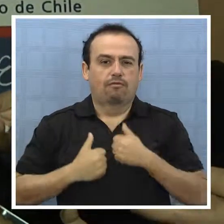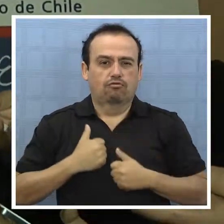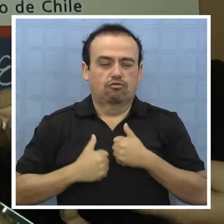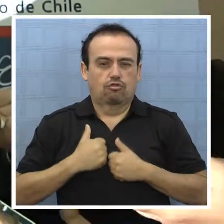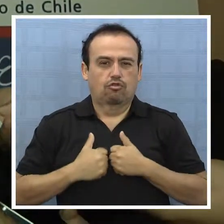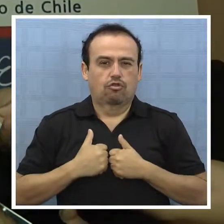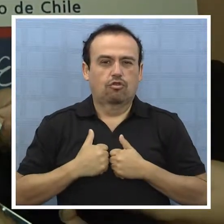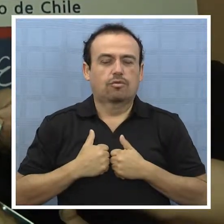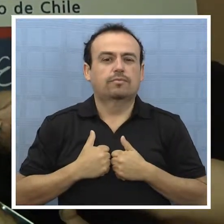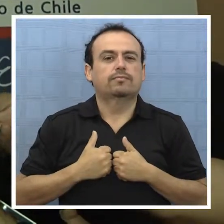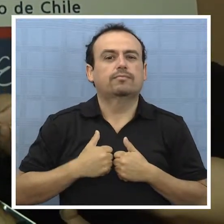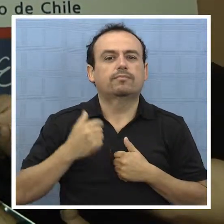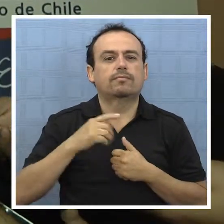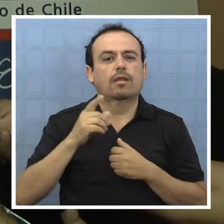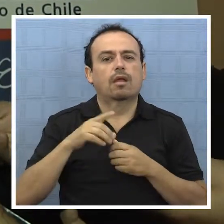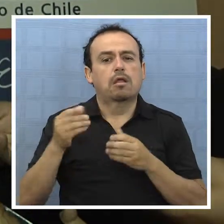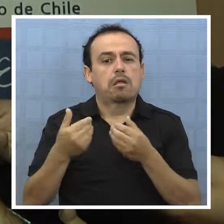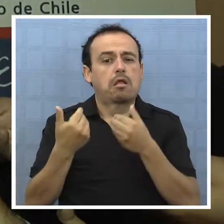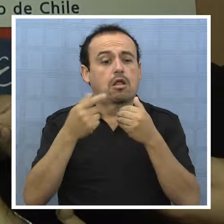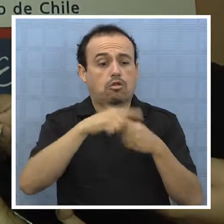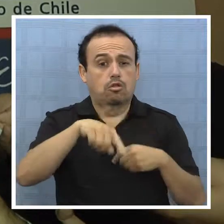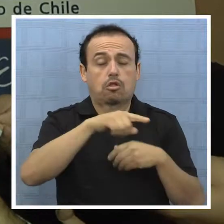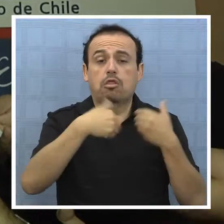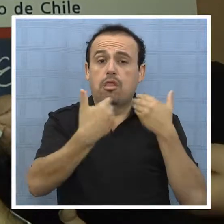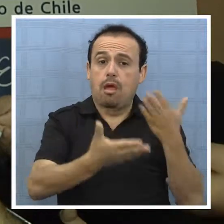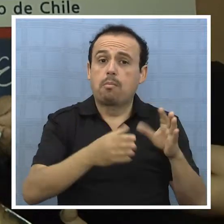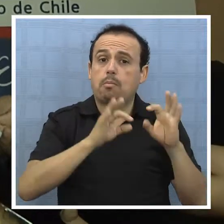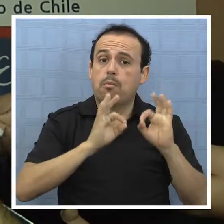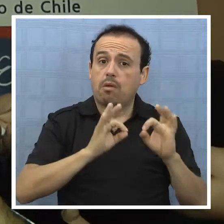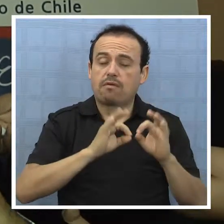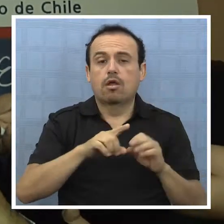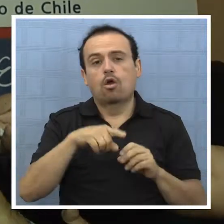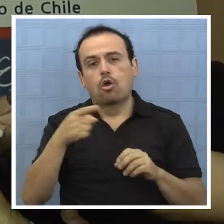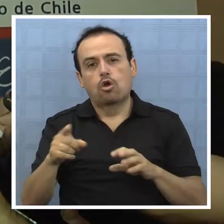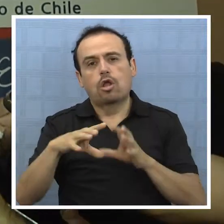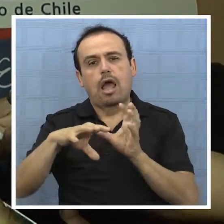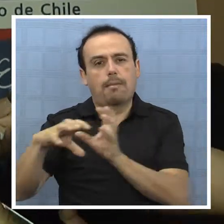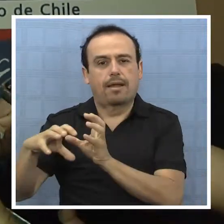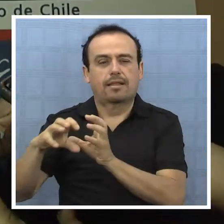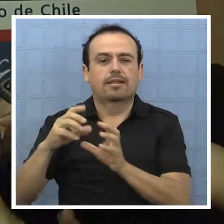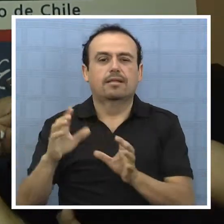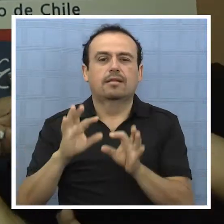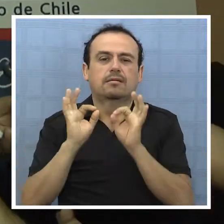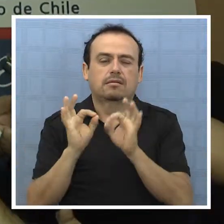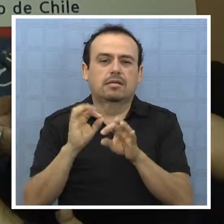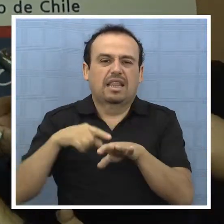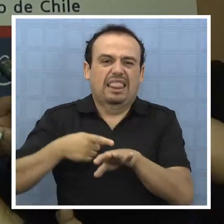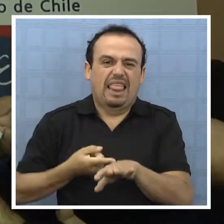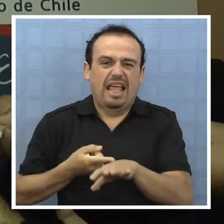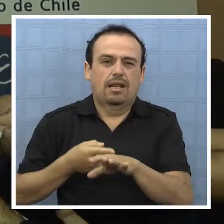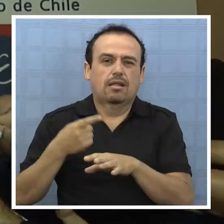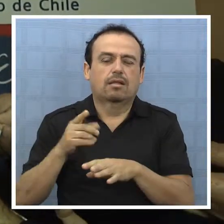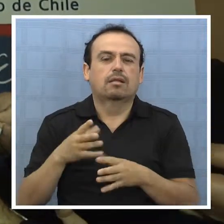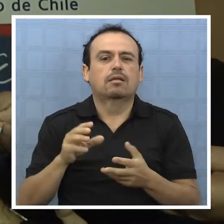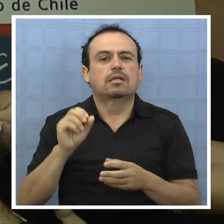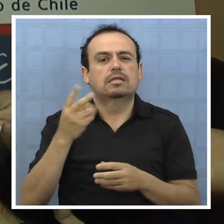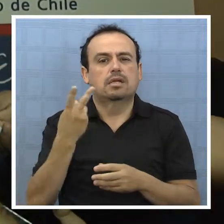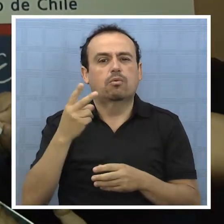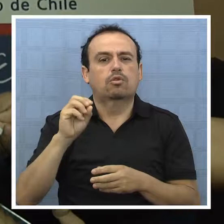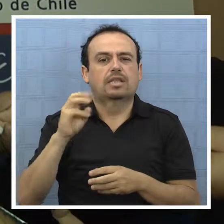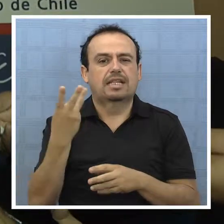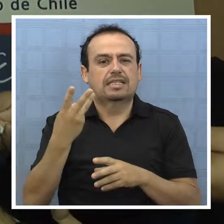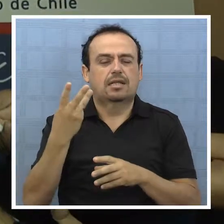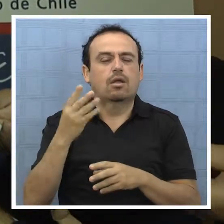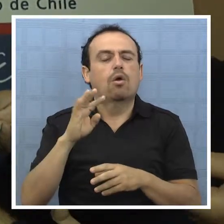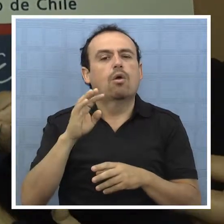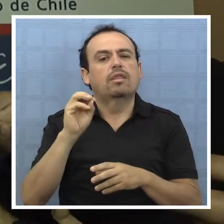es decir, todo el resto dará la prueba común y corriente, y ellos van a dar esa parte, digamos, la parte que corresponde a tercero y cuarto